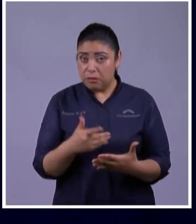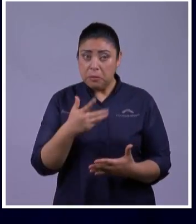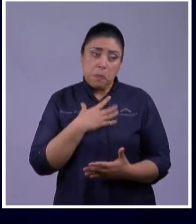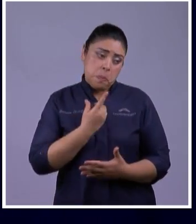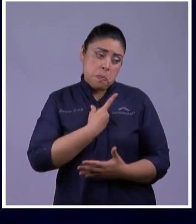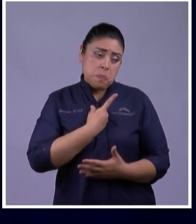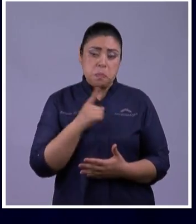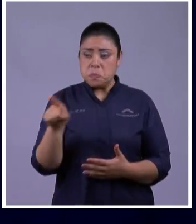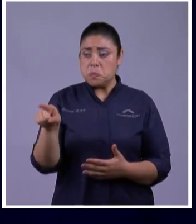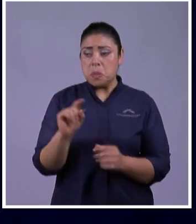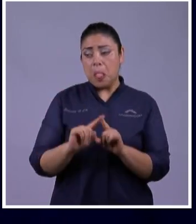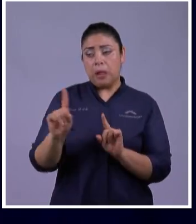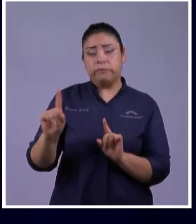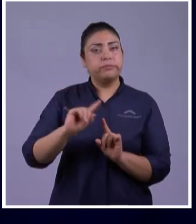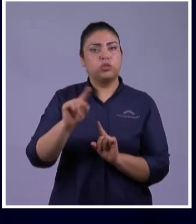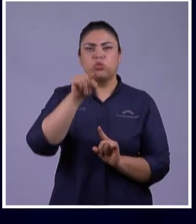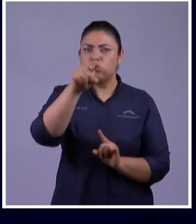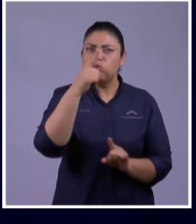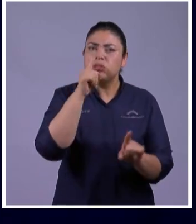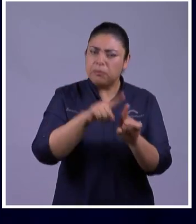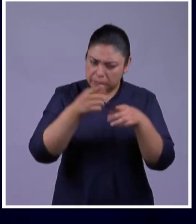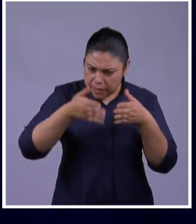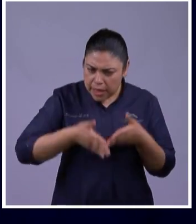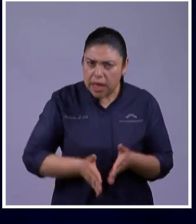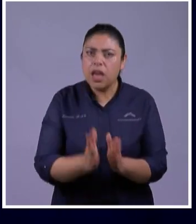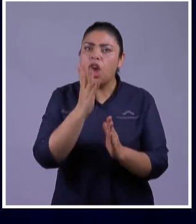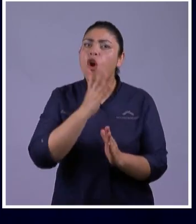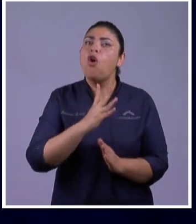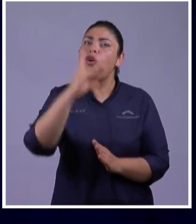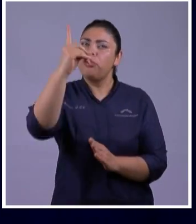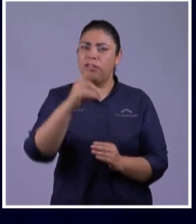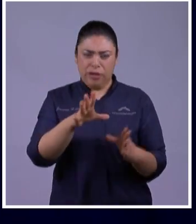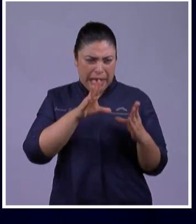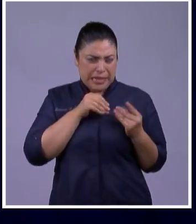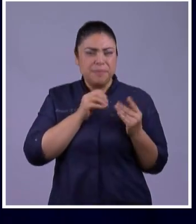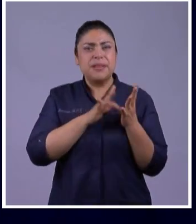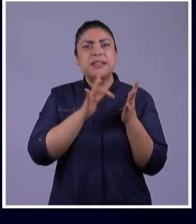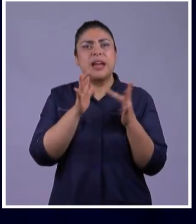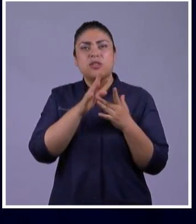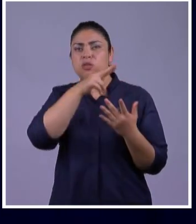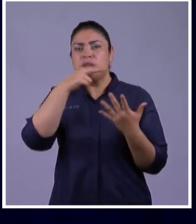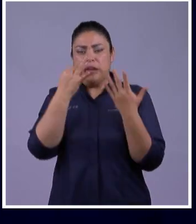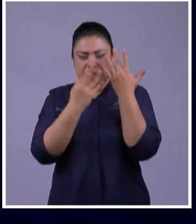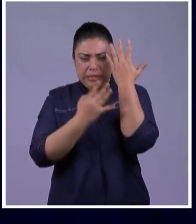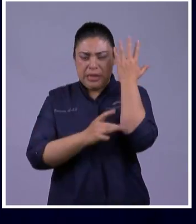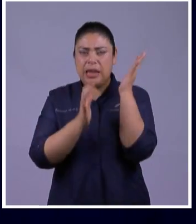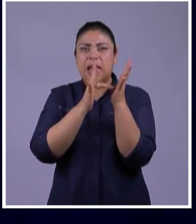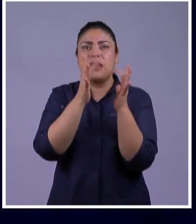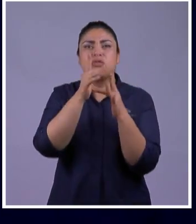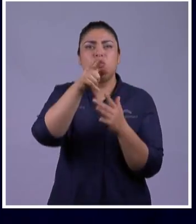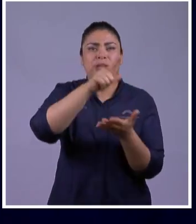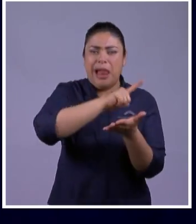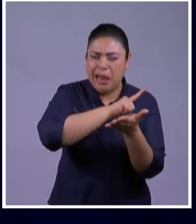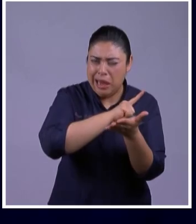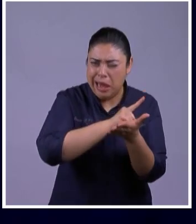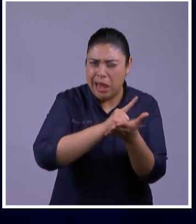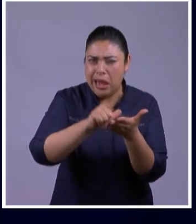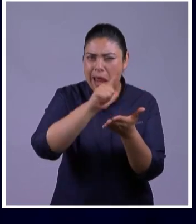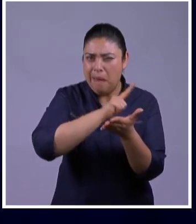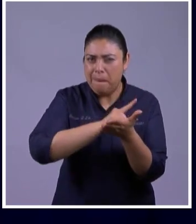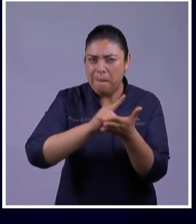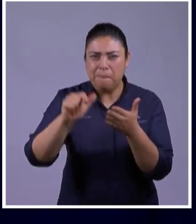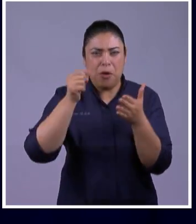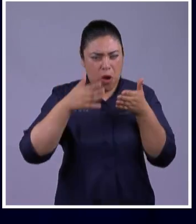Este contigo Eres hijo De él Naciste de nuevo Lavado en la sangre Del cordero Heredero De Dios